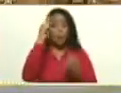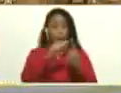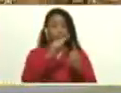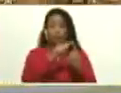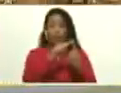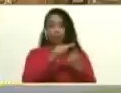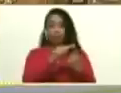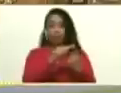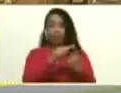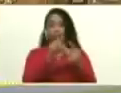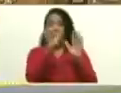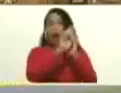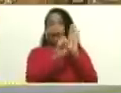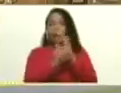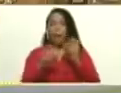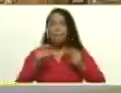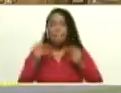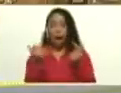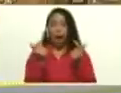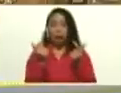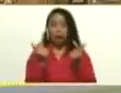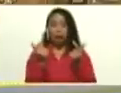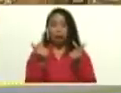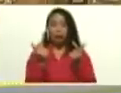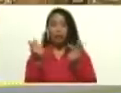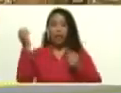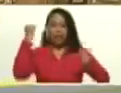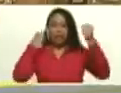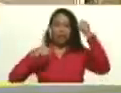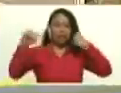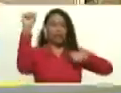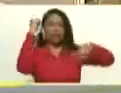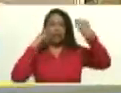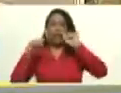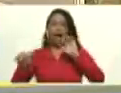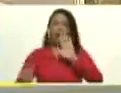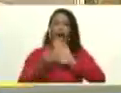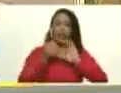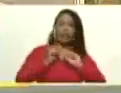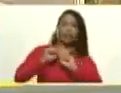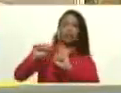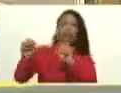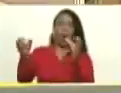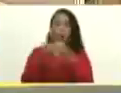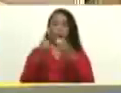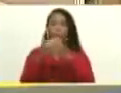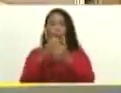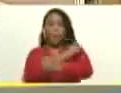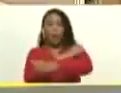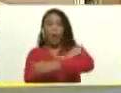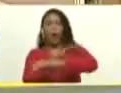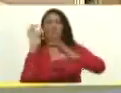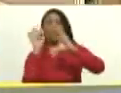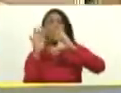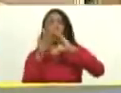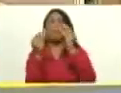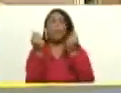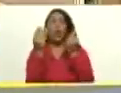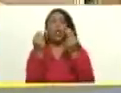la etapa del despertar de las rebeliones antioligárquicas, antifondomonetaristas,